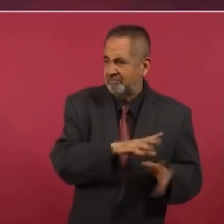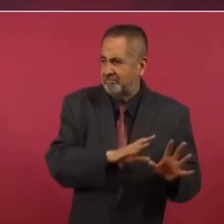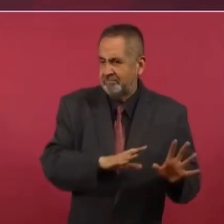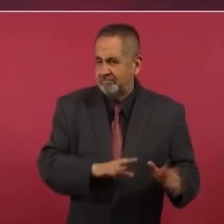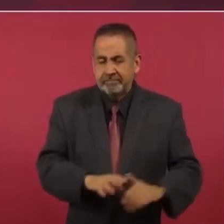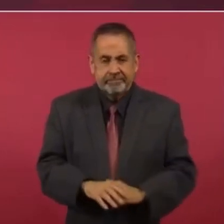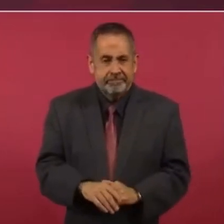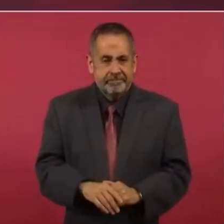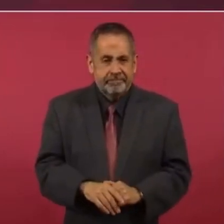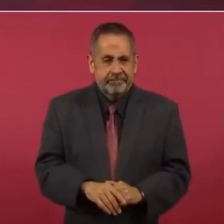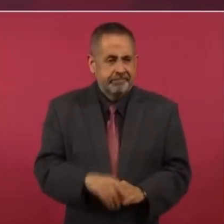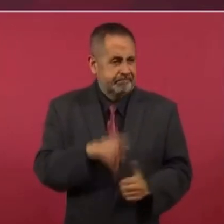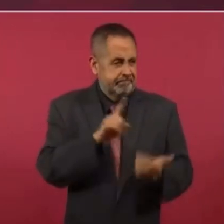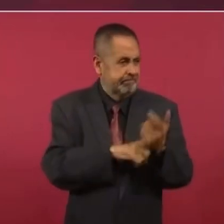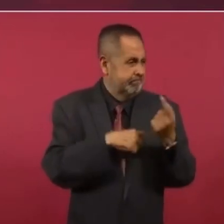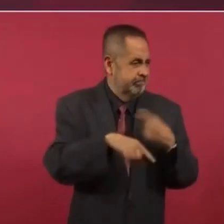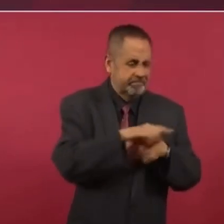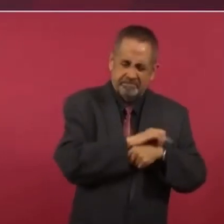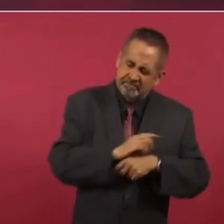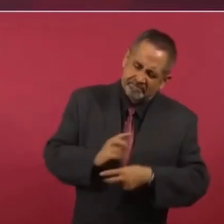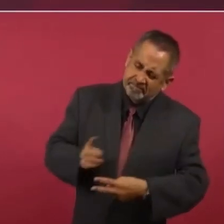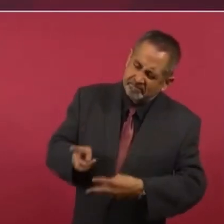una banda de saqueadores.